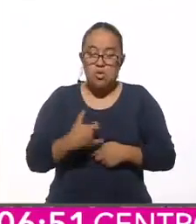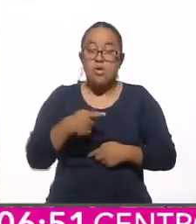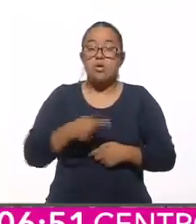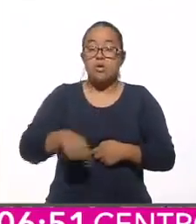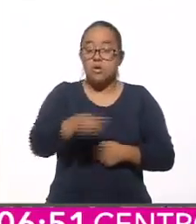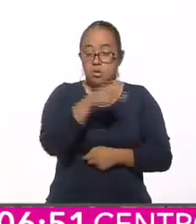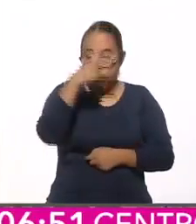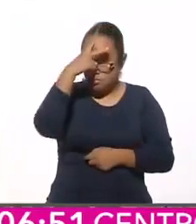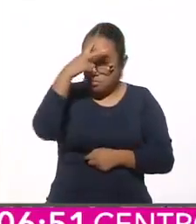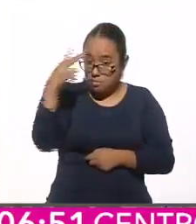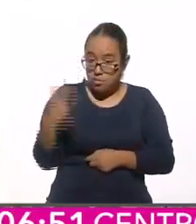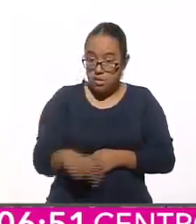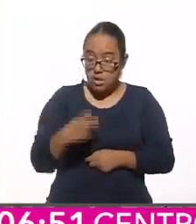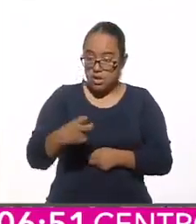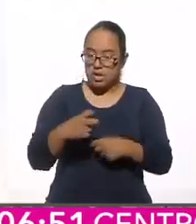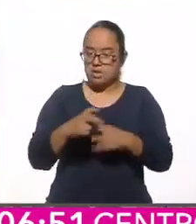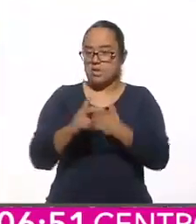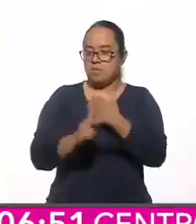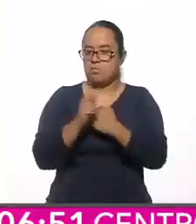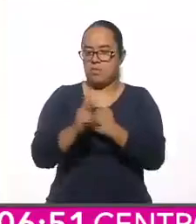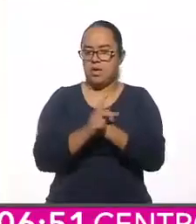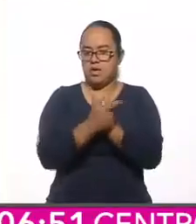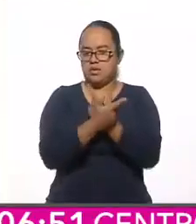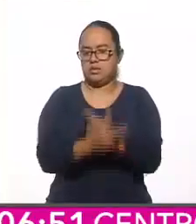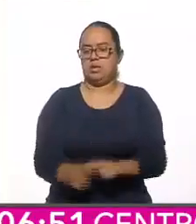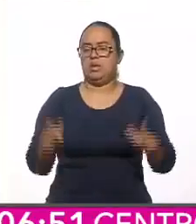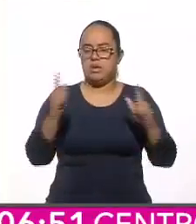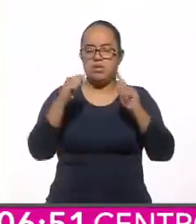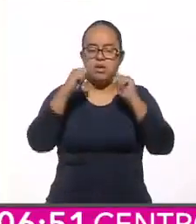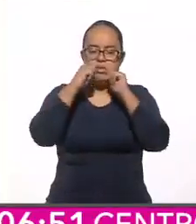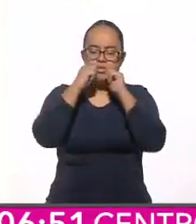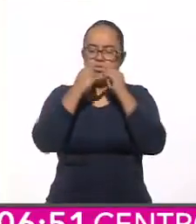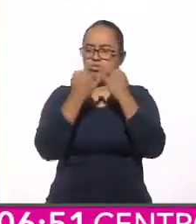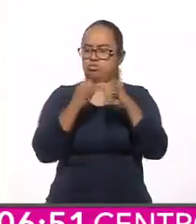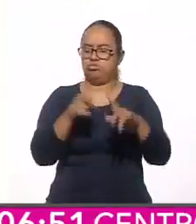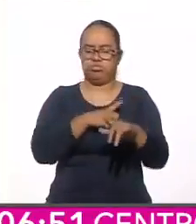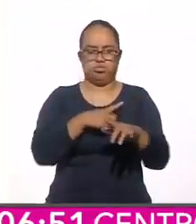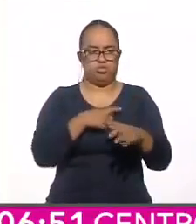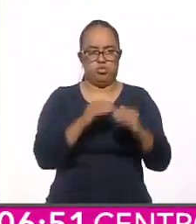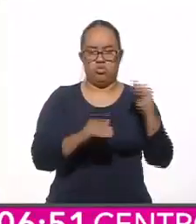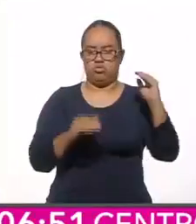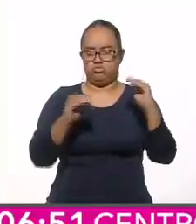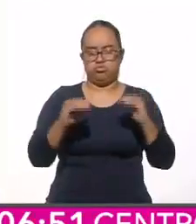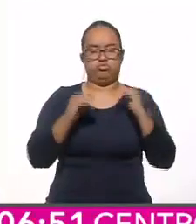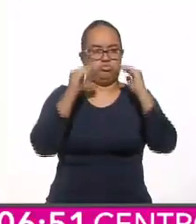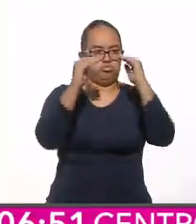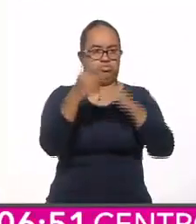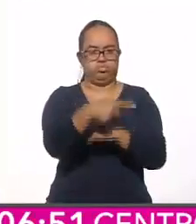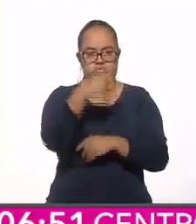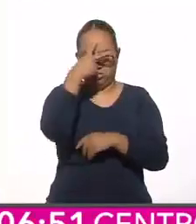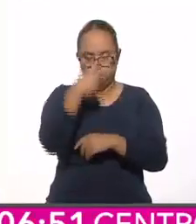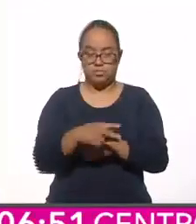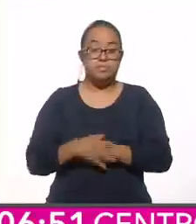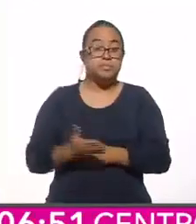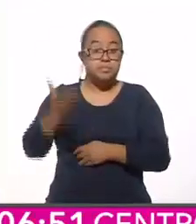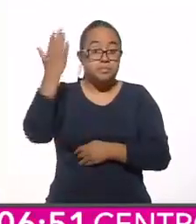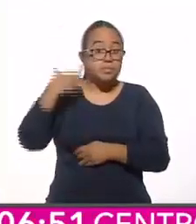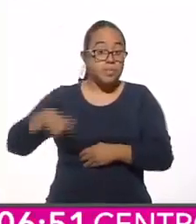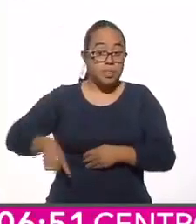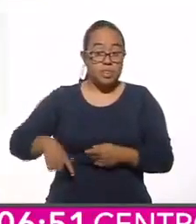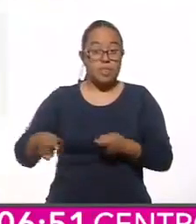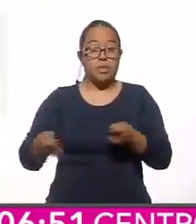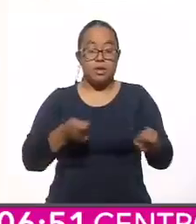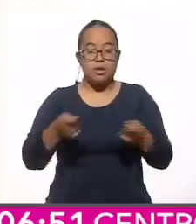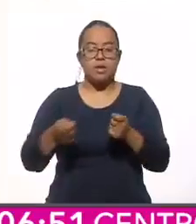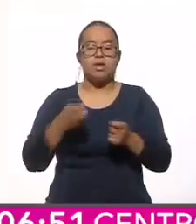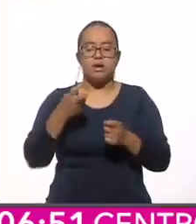México fuera un país libre, independiente y soberano. Durante su gobierno se construyeron las